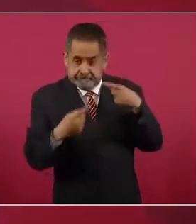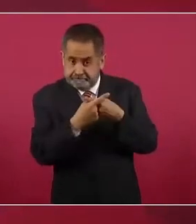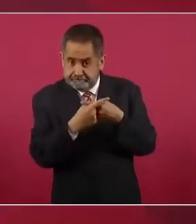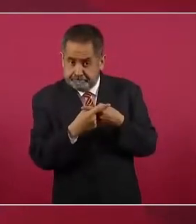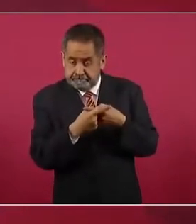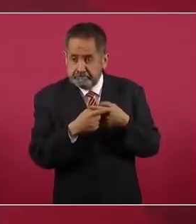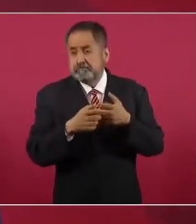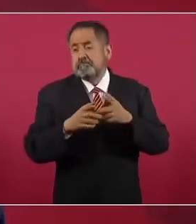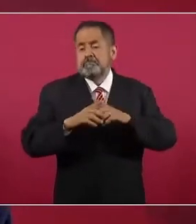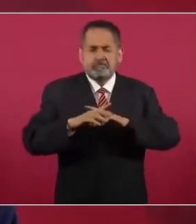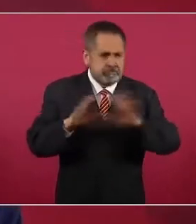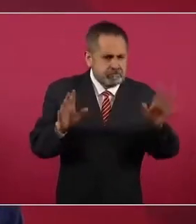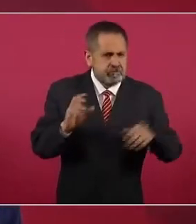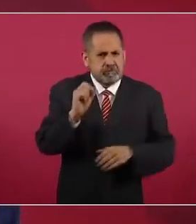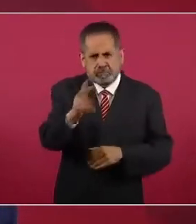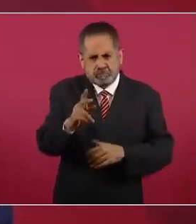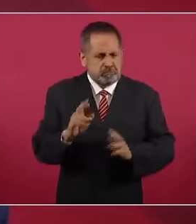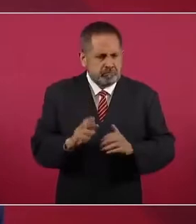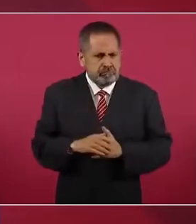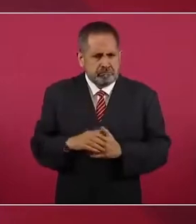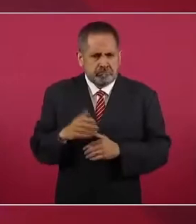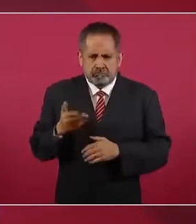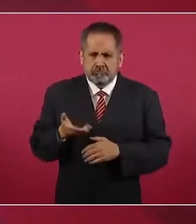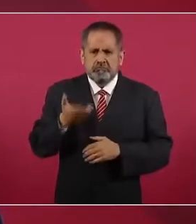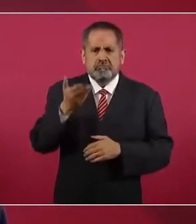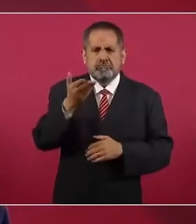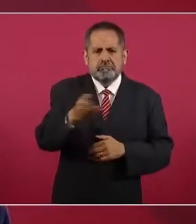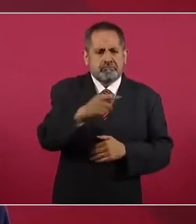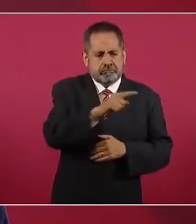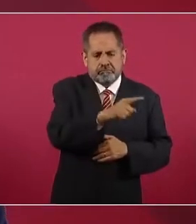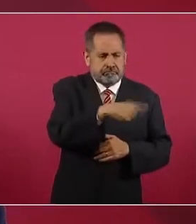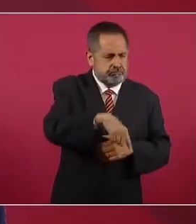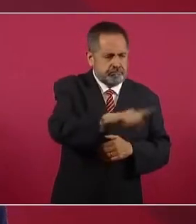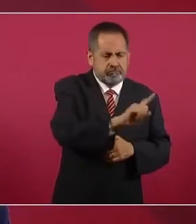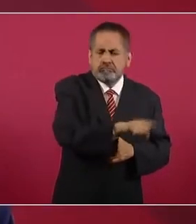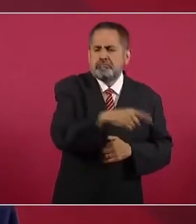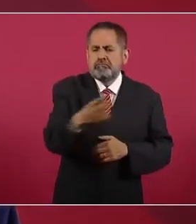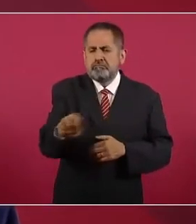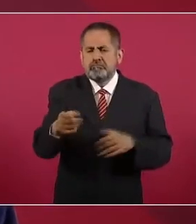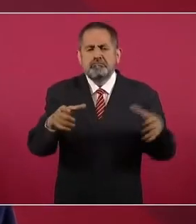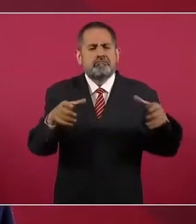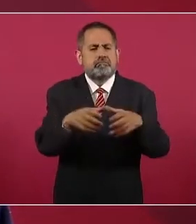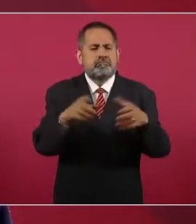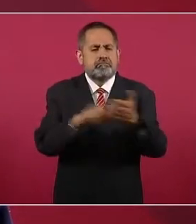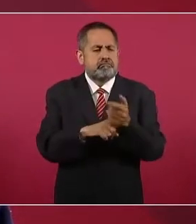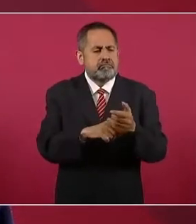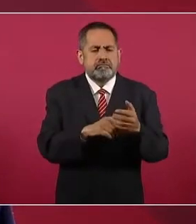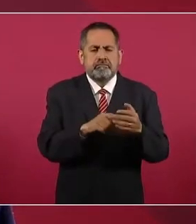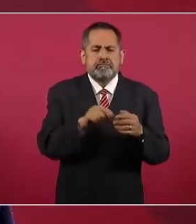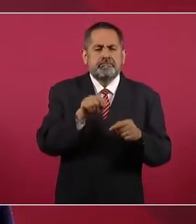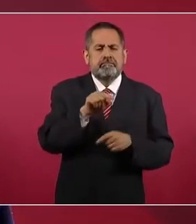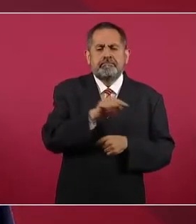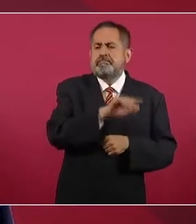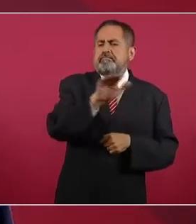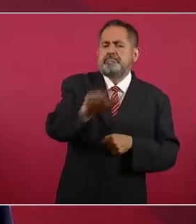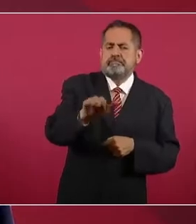van a acudir los conservadores